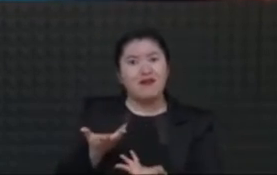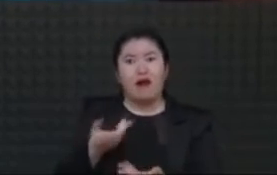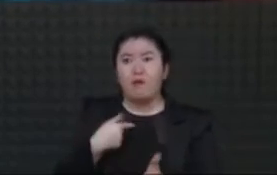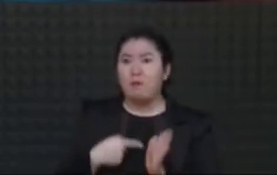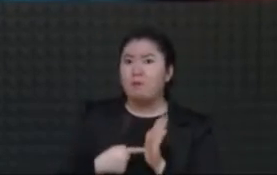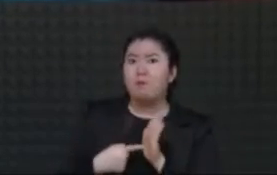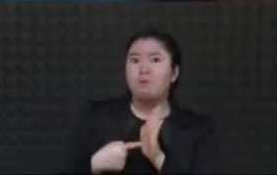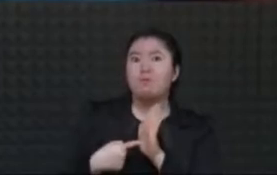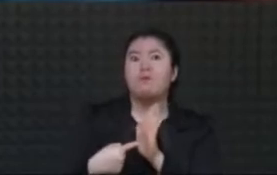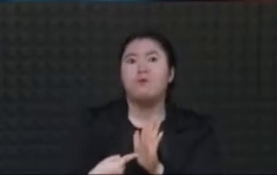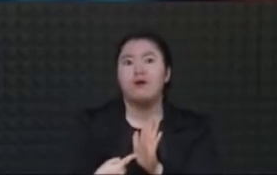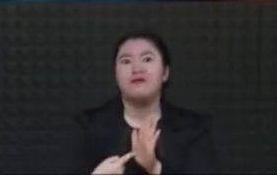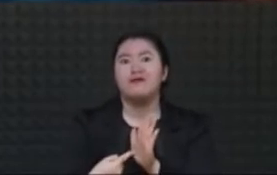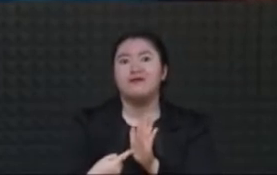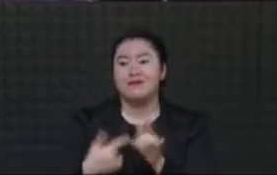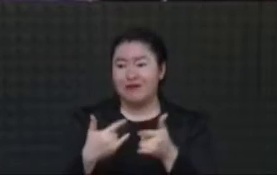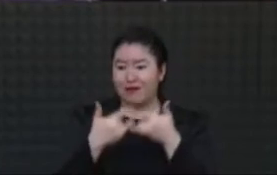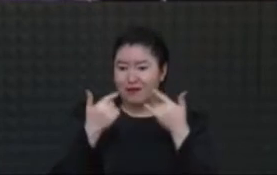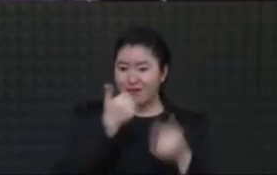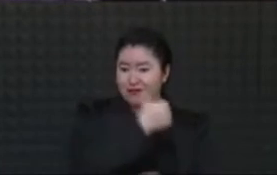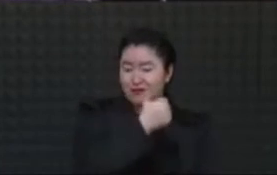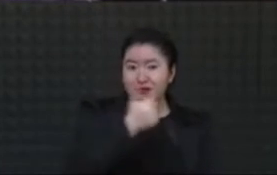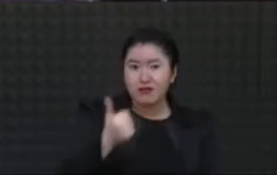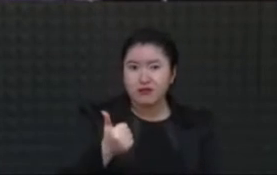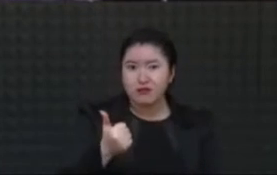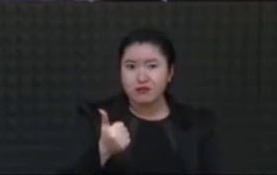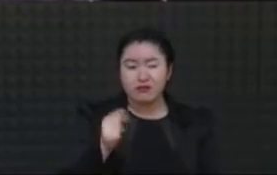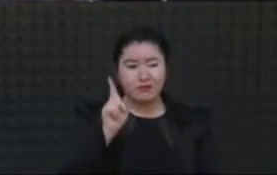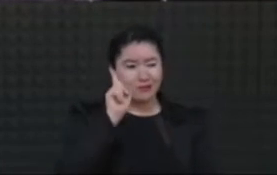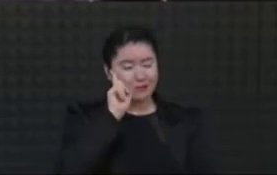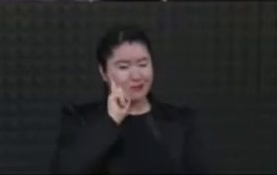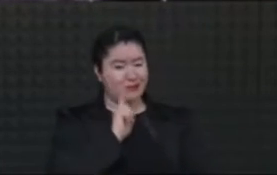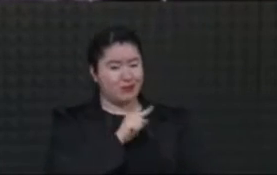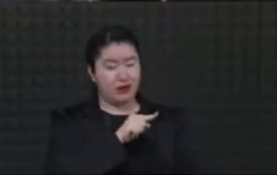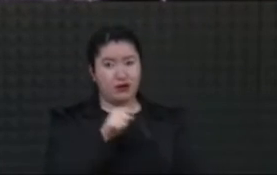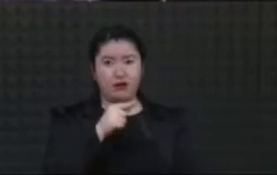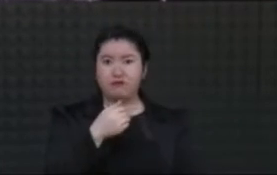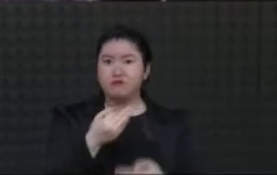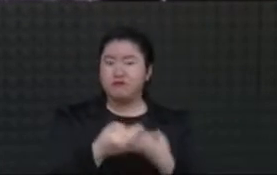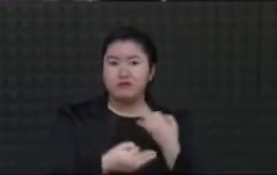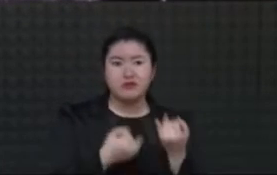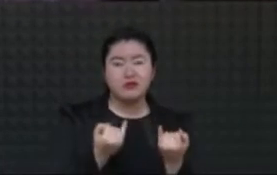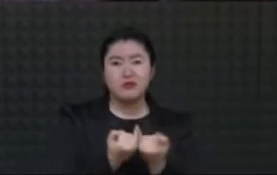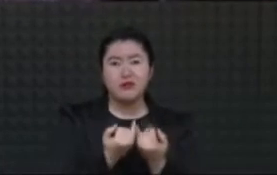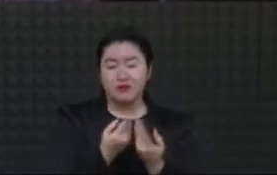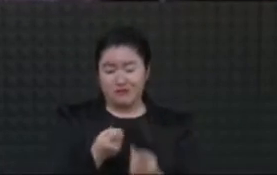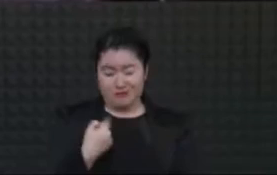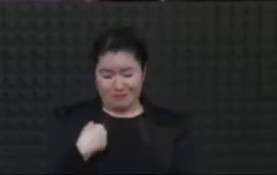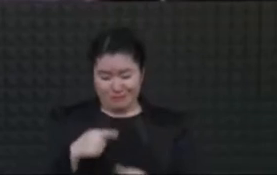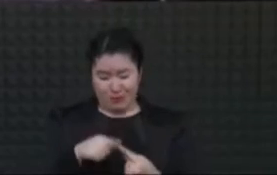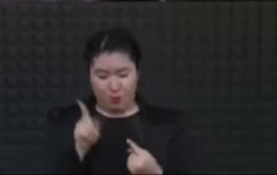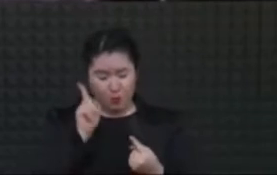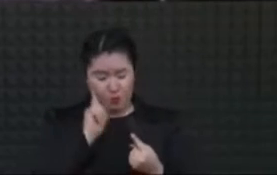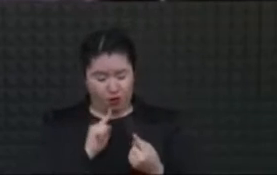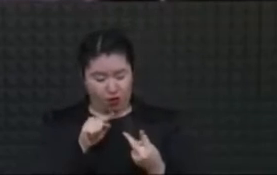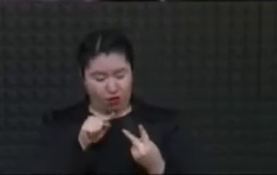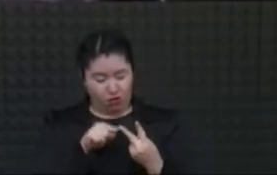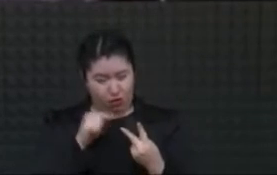Ser mujeres, ser indígenas y ser pobres, ¿acaso somos dueñas de nuestra vida?